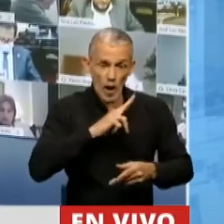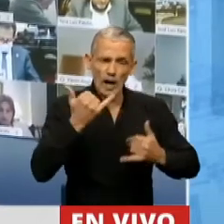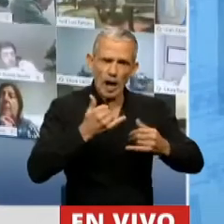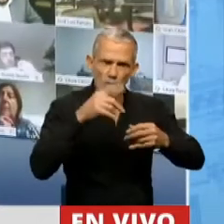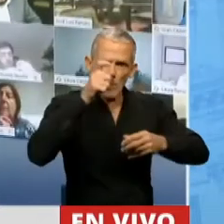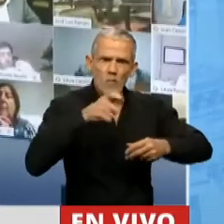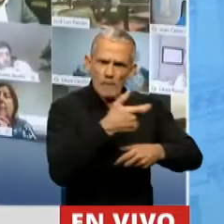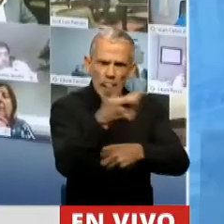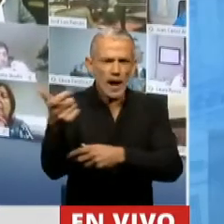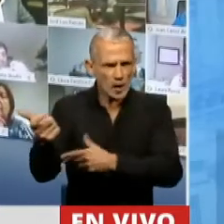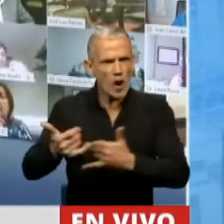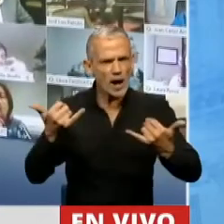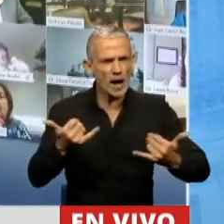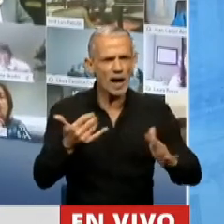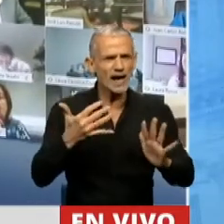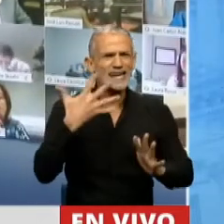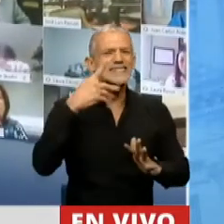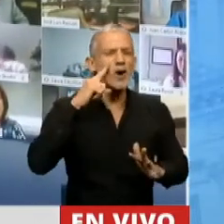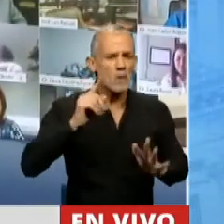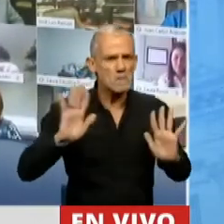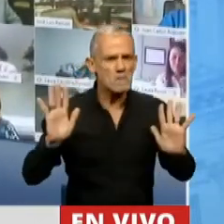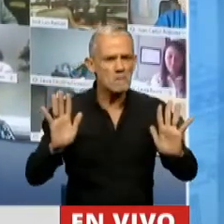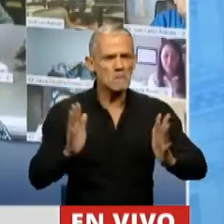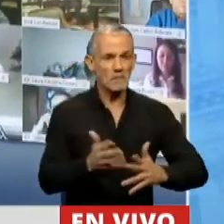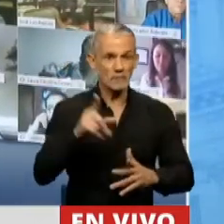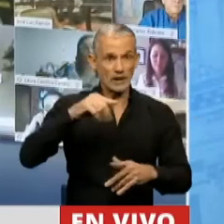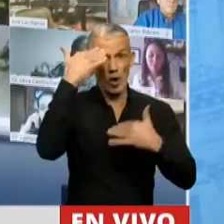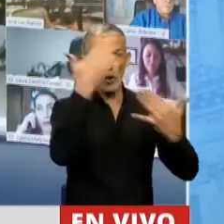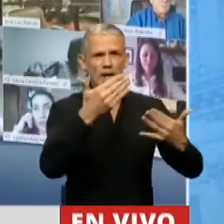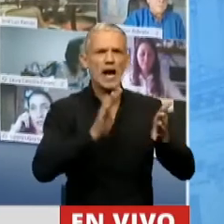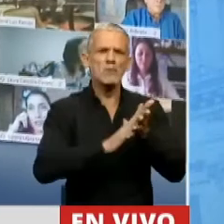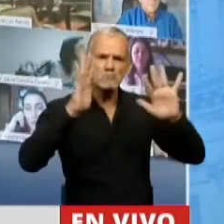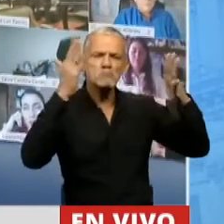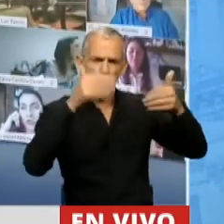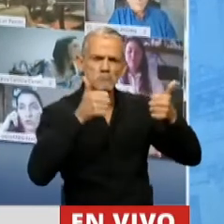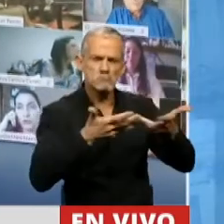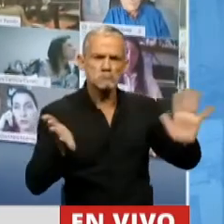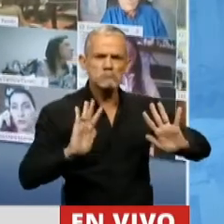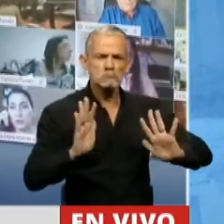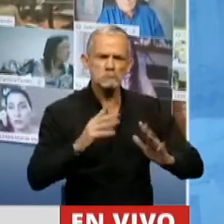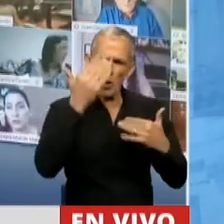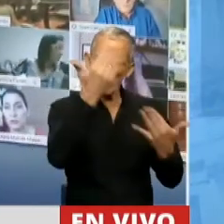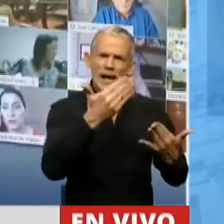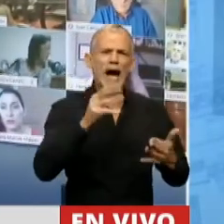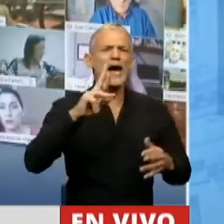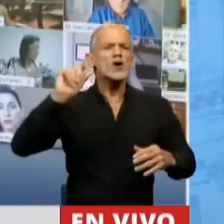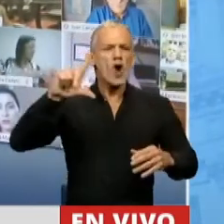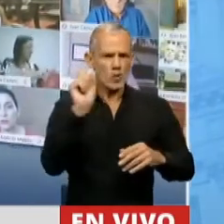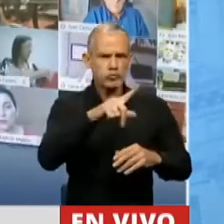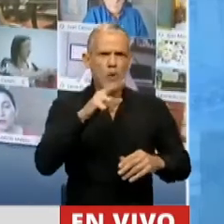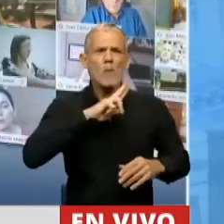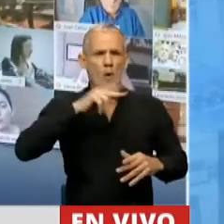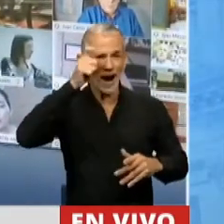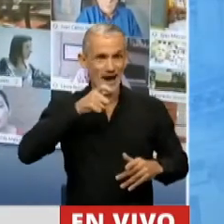esta sesión, en buena hora que se haya una vez más hecho homenaje y se haya mencionado en esos homenajes el rol de la mujer, las